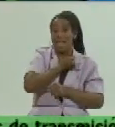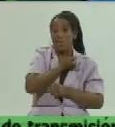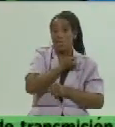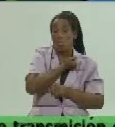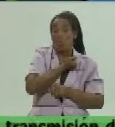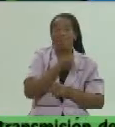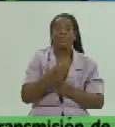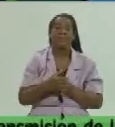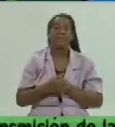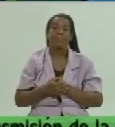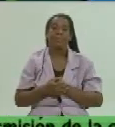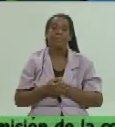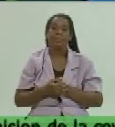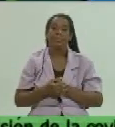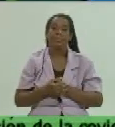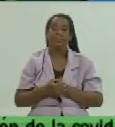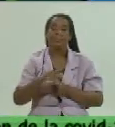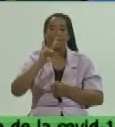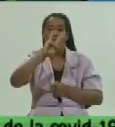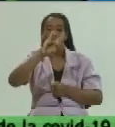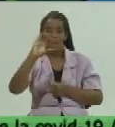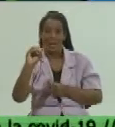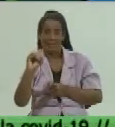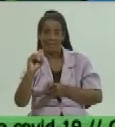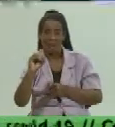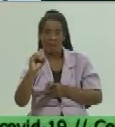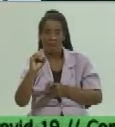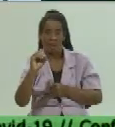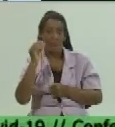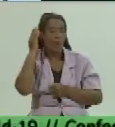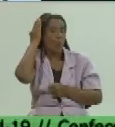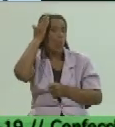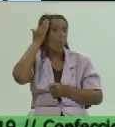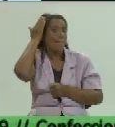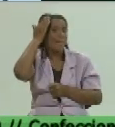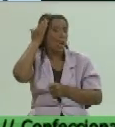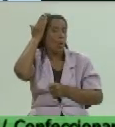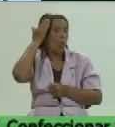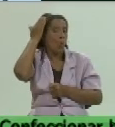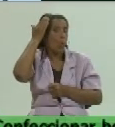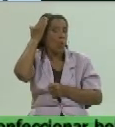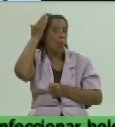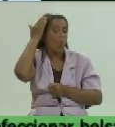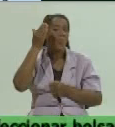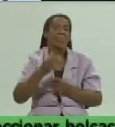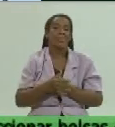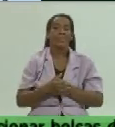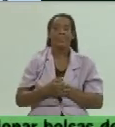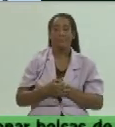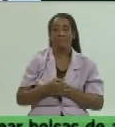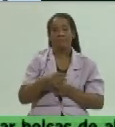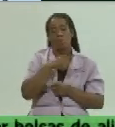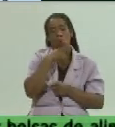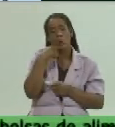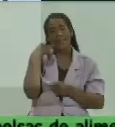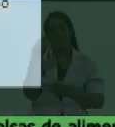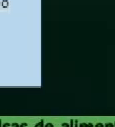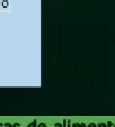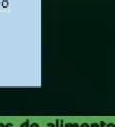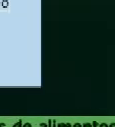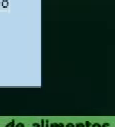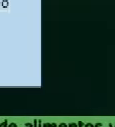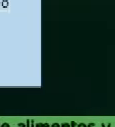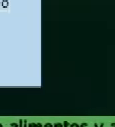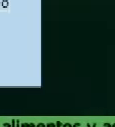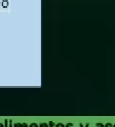de cerdo y a 90 pesos la carne de de ganado menor hoy ahorita explicará el director de la ONA lo que